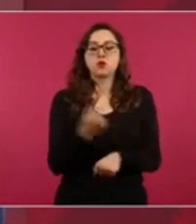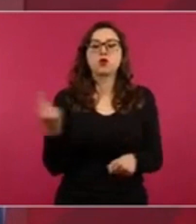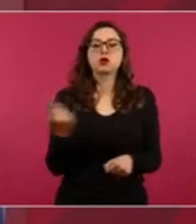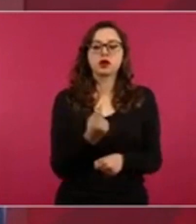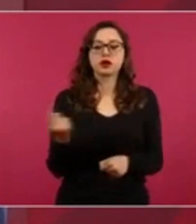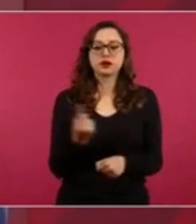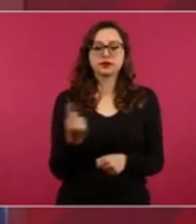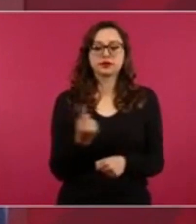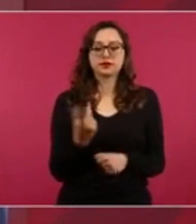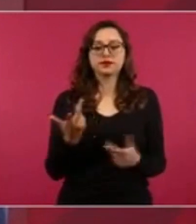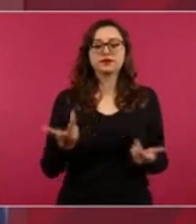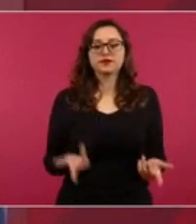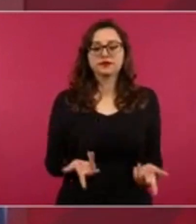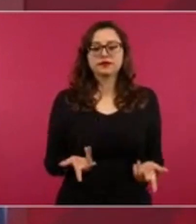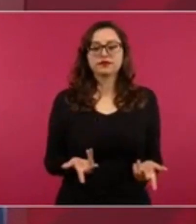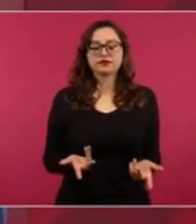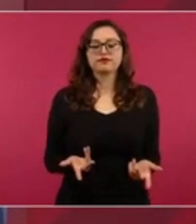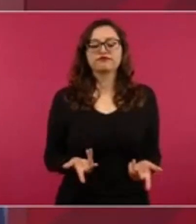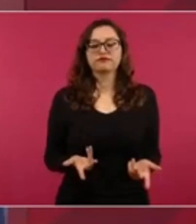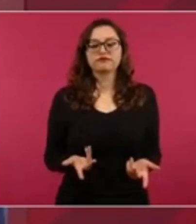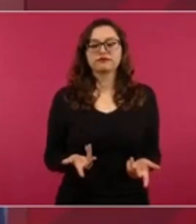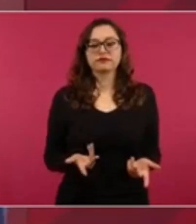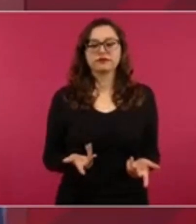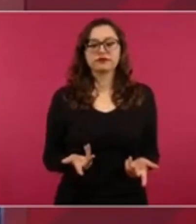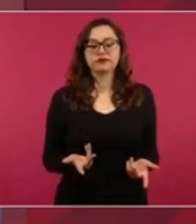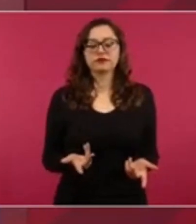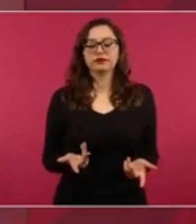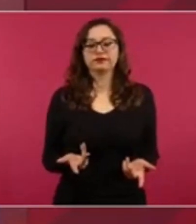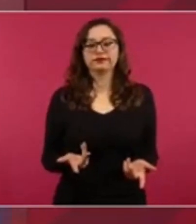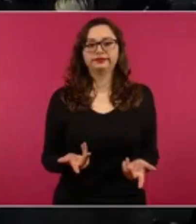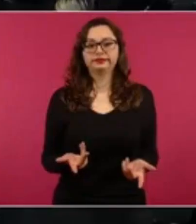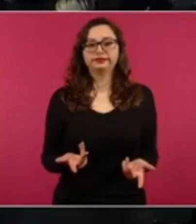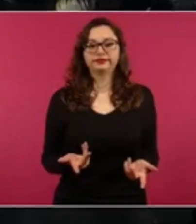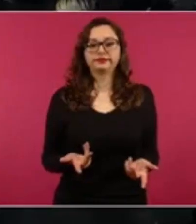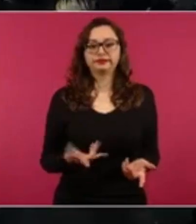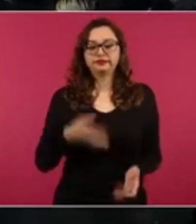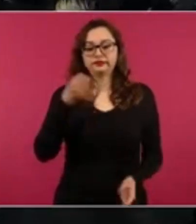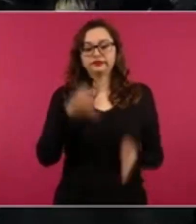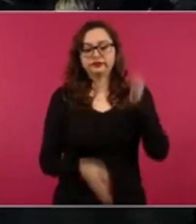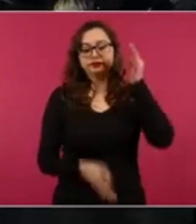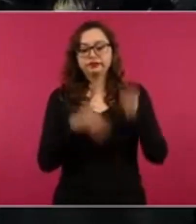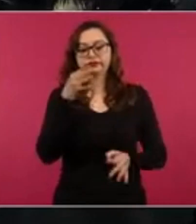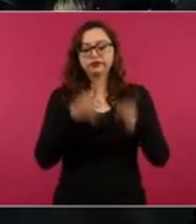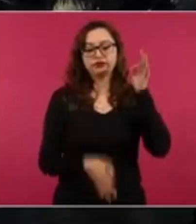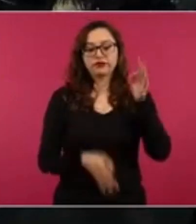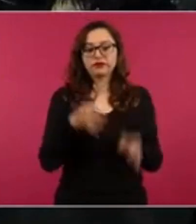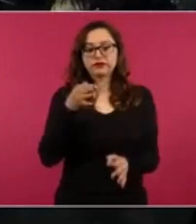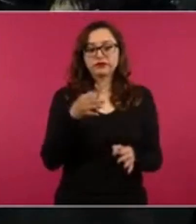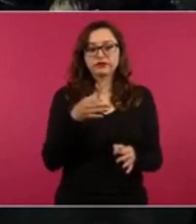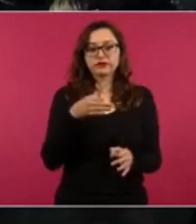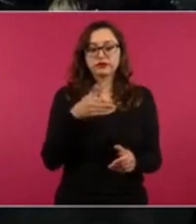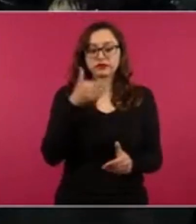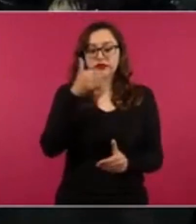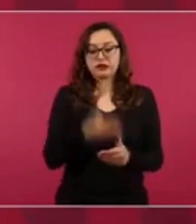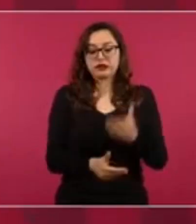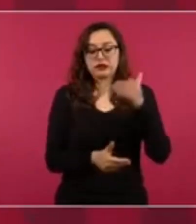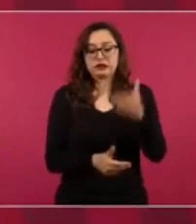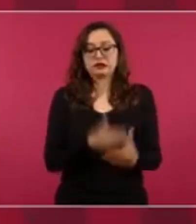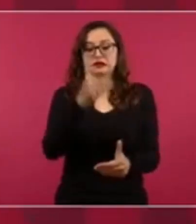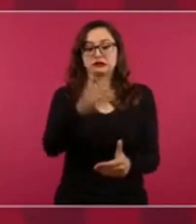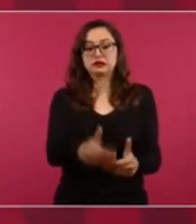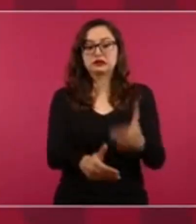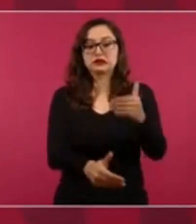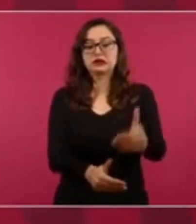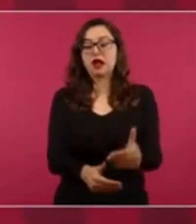como pretexto de que se violó el